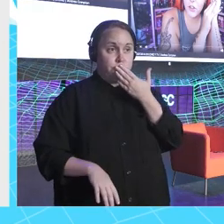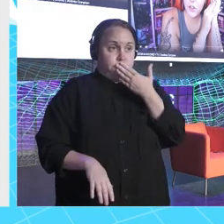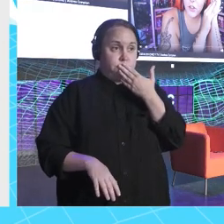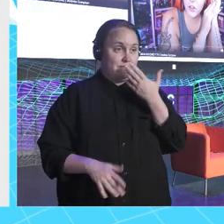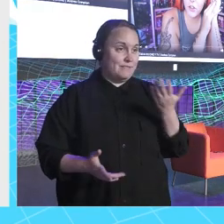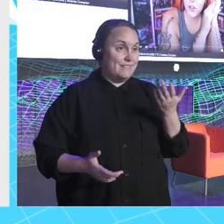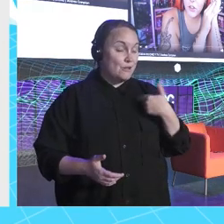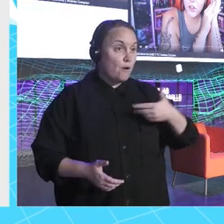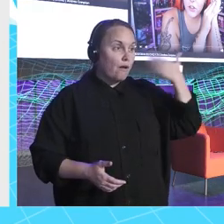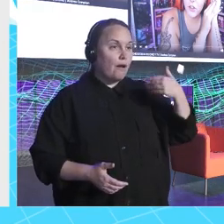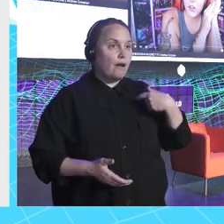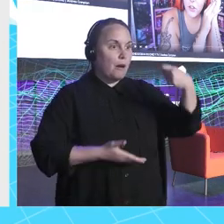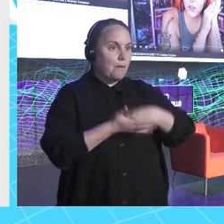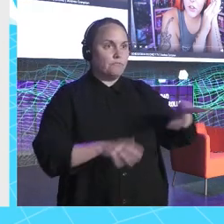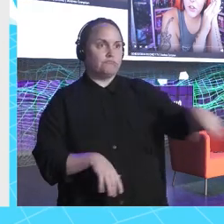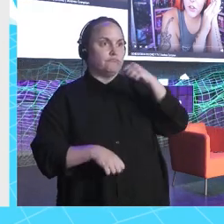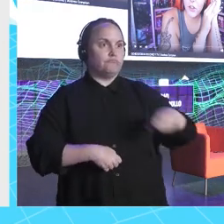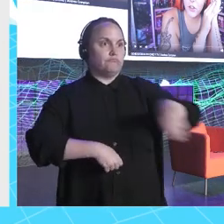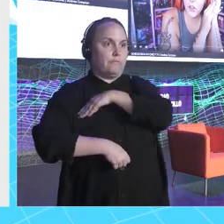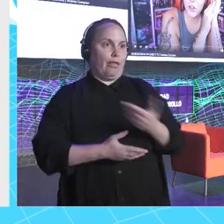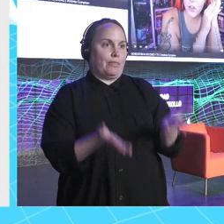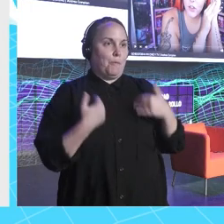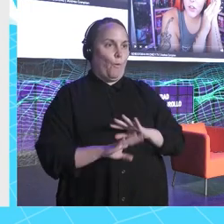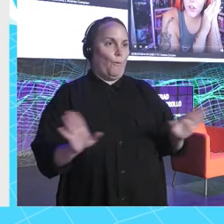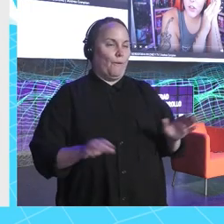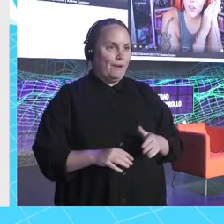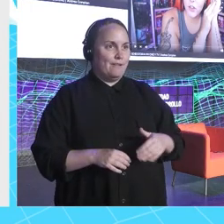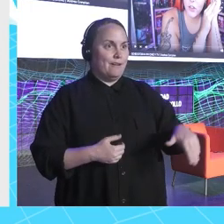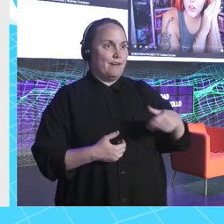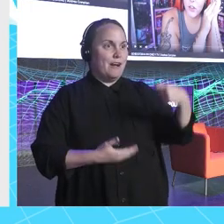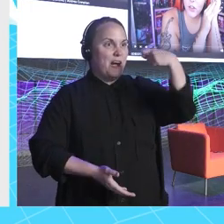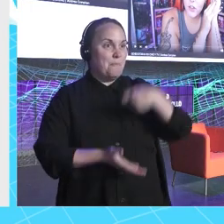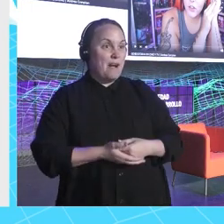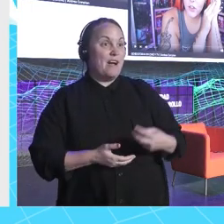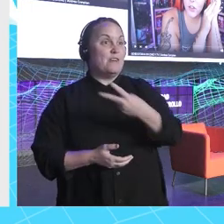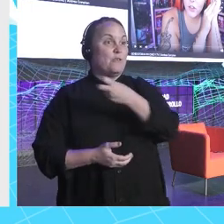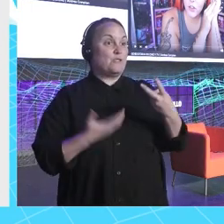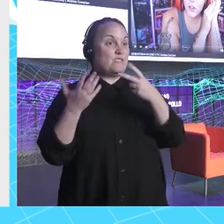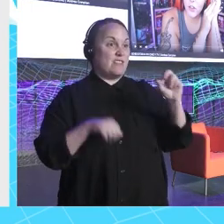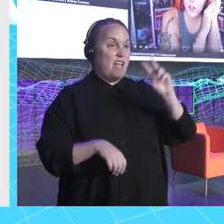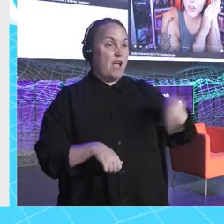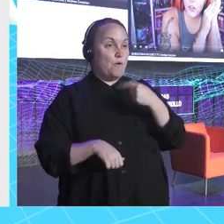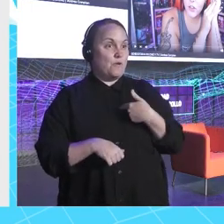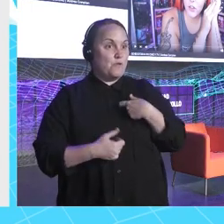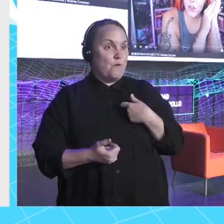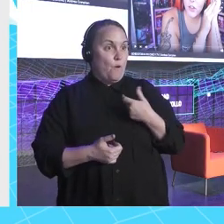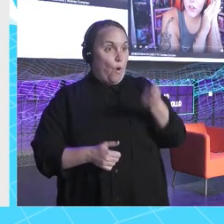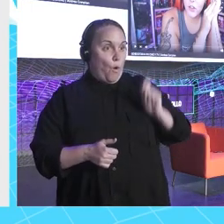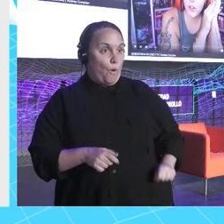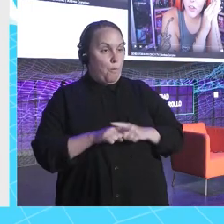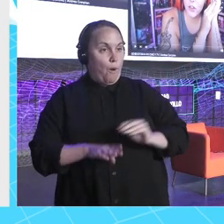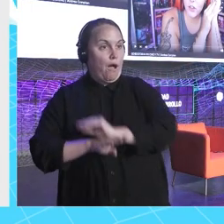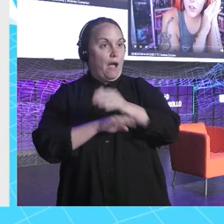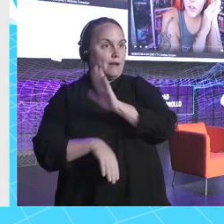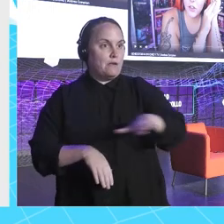Y yo cogí esos 100 euros así. ¡Uepa! Cógetamelo para acá, que me pagan 270 en la niñera. Por favor, guardar en el bolsillo.